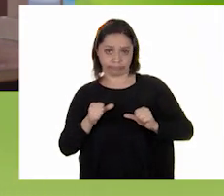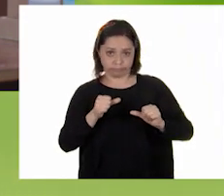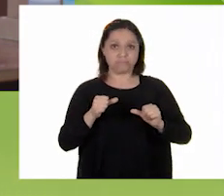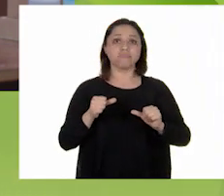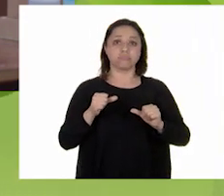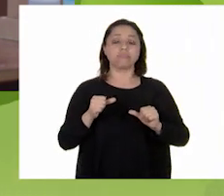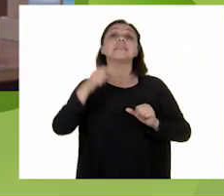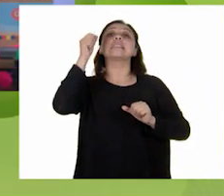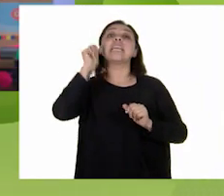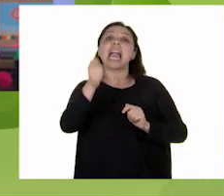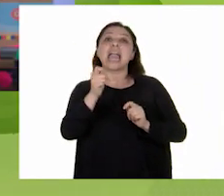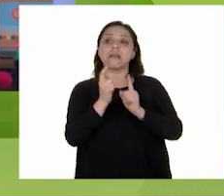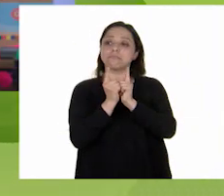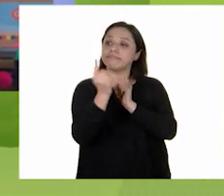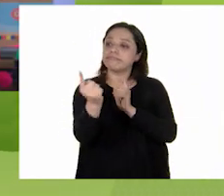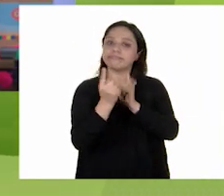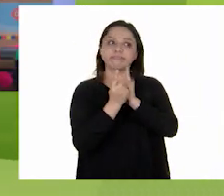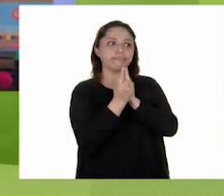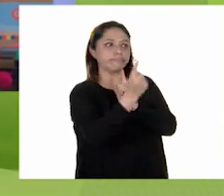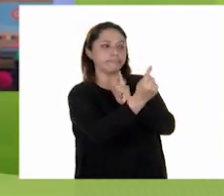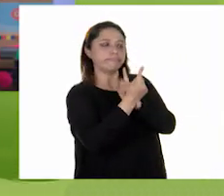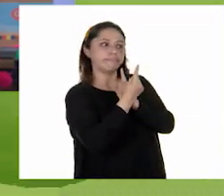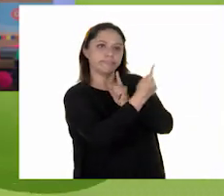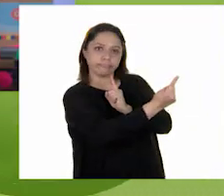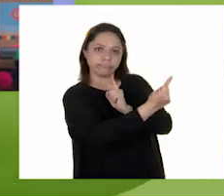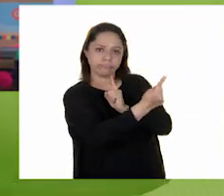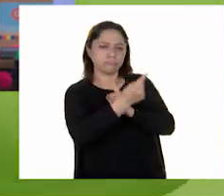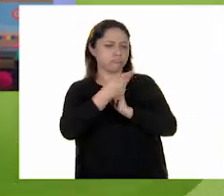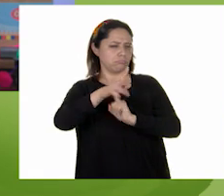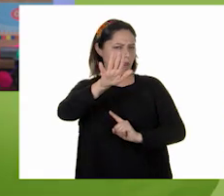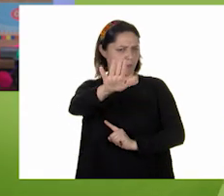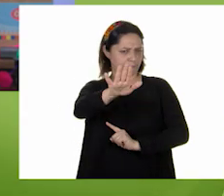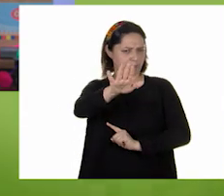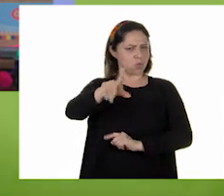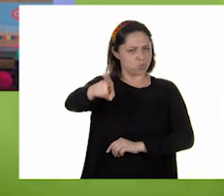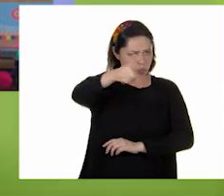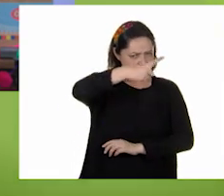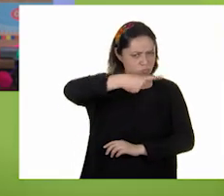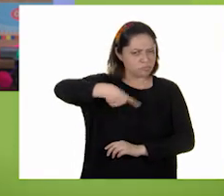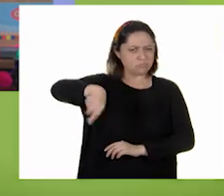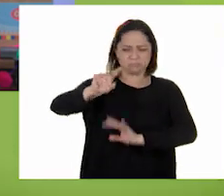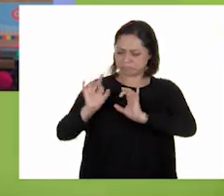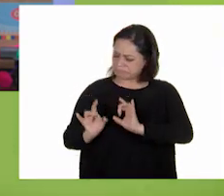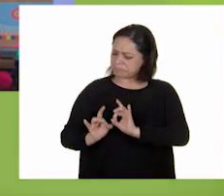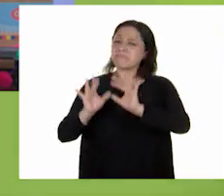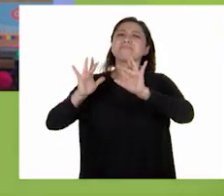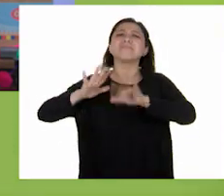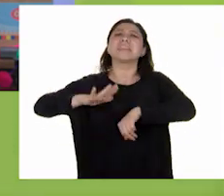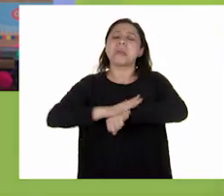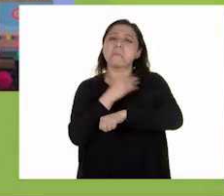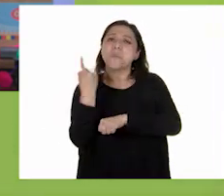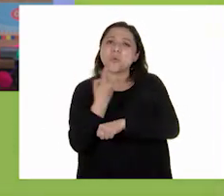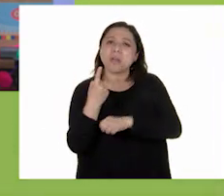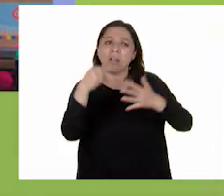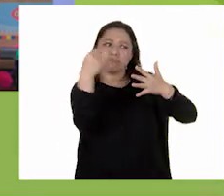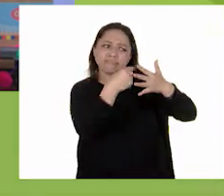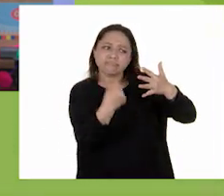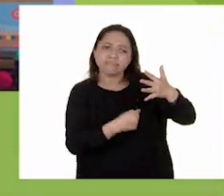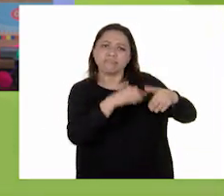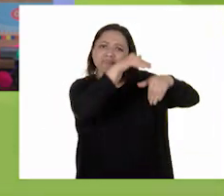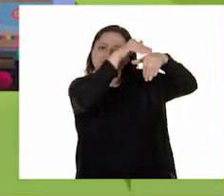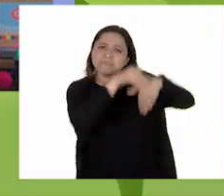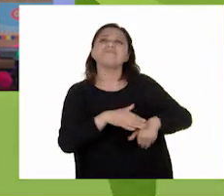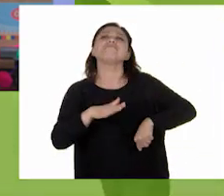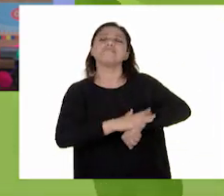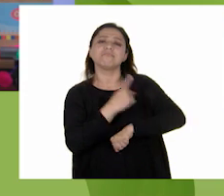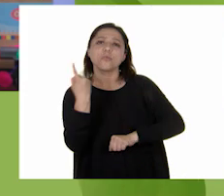la sana distancia! Pero, ¿se han preguntado cómo es que todo esto pasó? ¿Por qué tenemos que seguir todas estas recomendaciones?